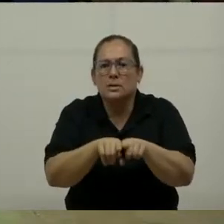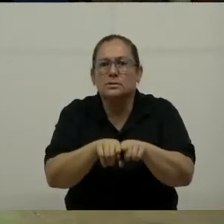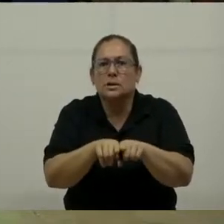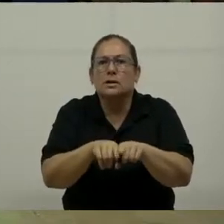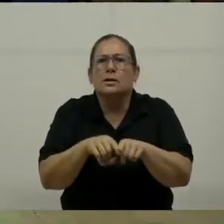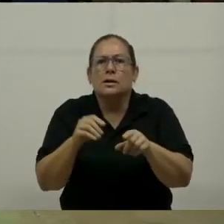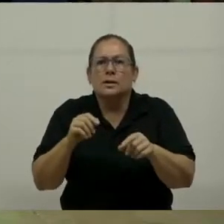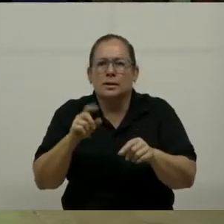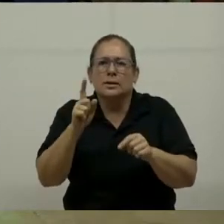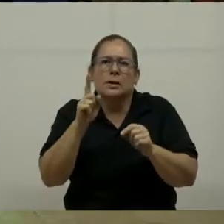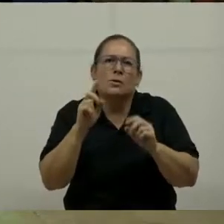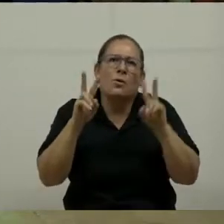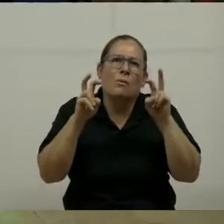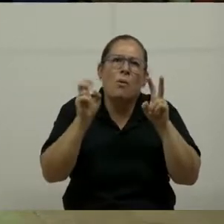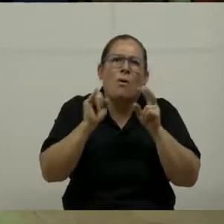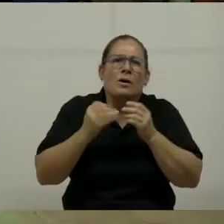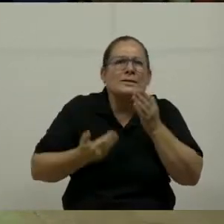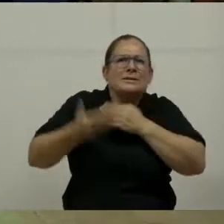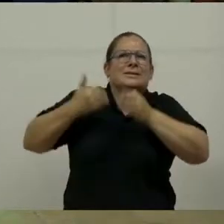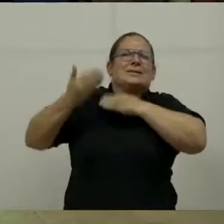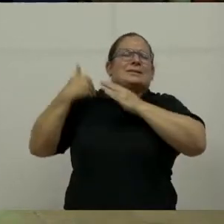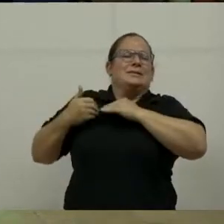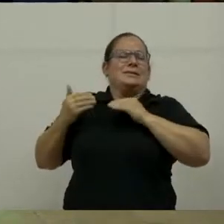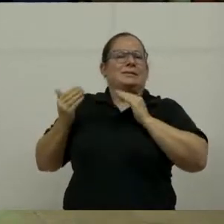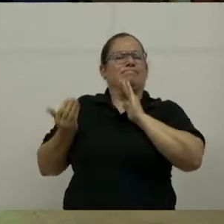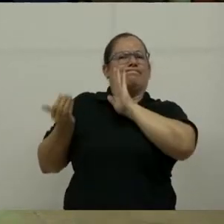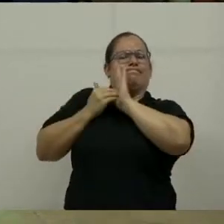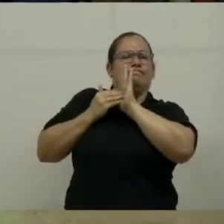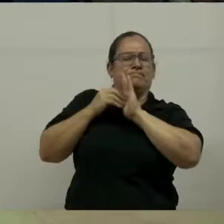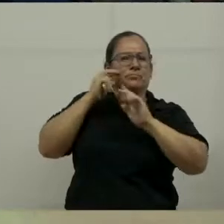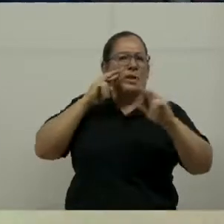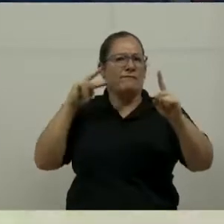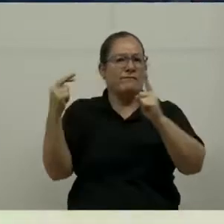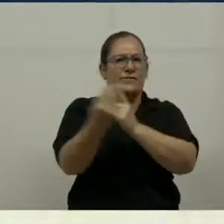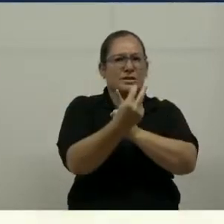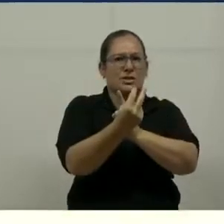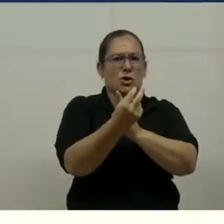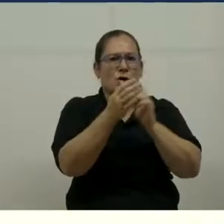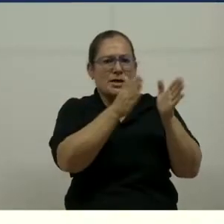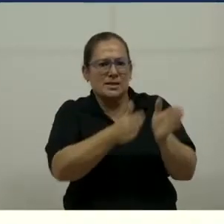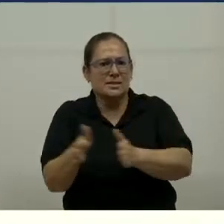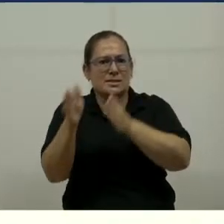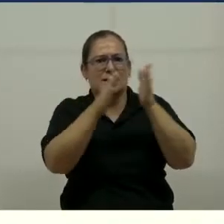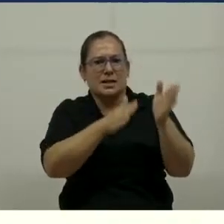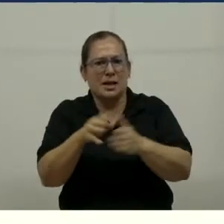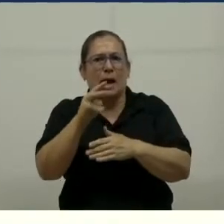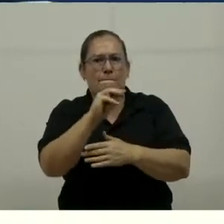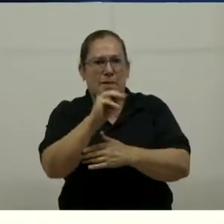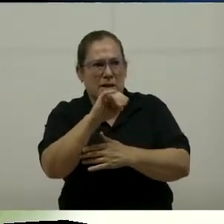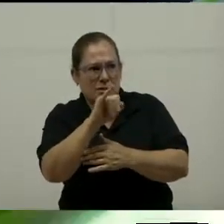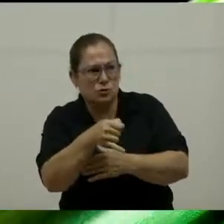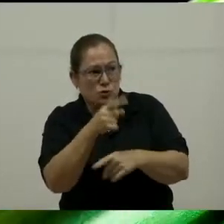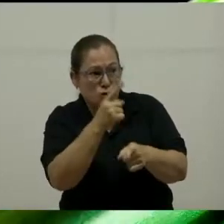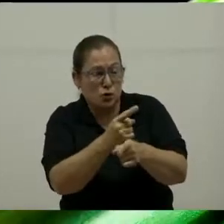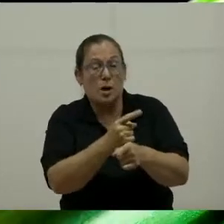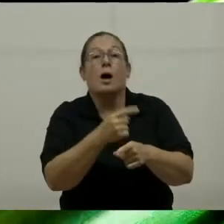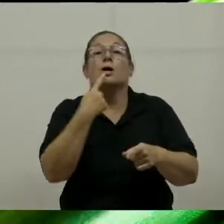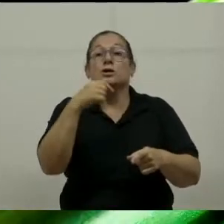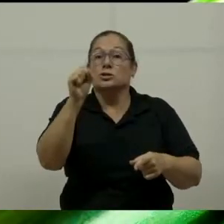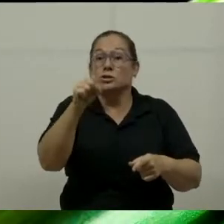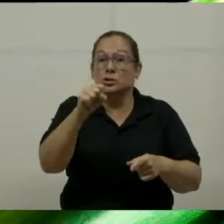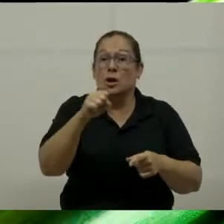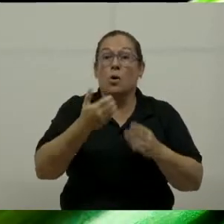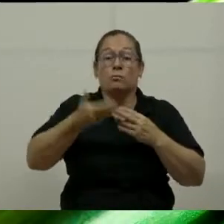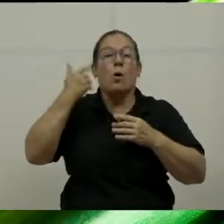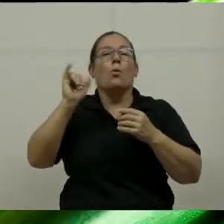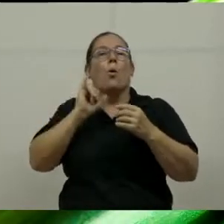reseteo. Resetear la visión estratégica. María Jesús. Sí, resetear. A veces necesitamos hacer ese